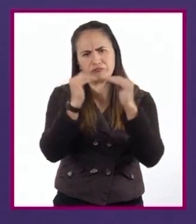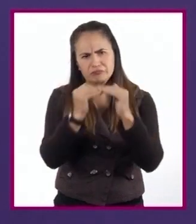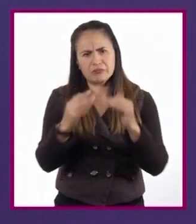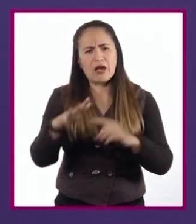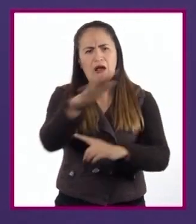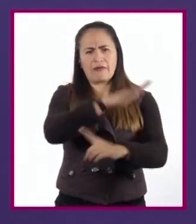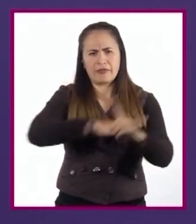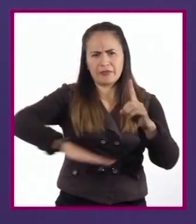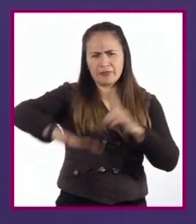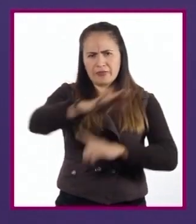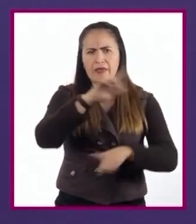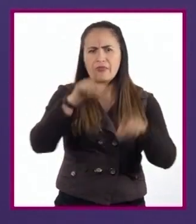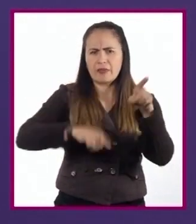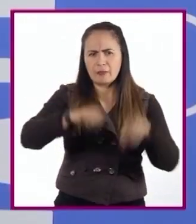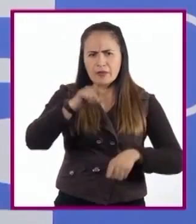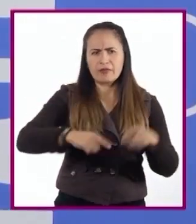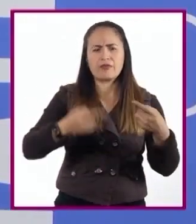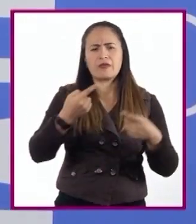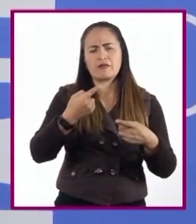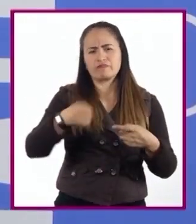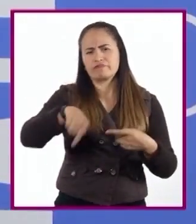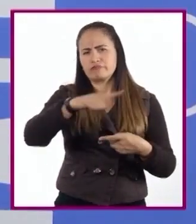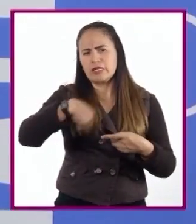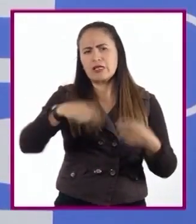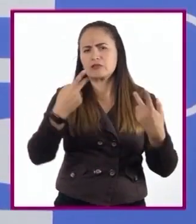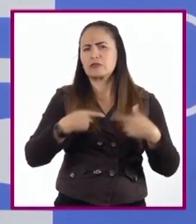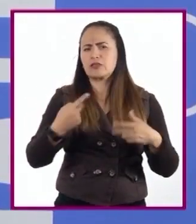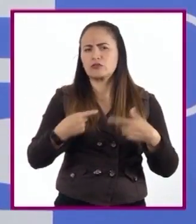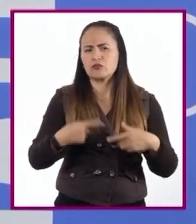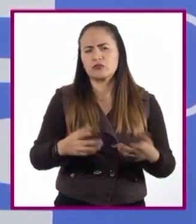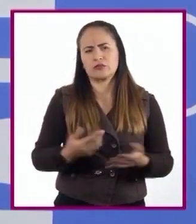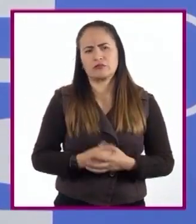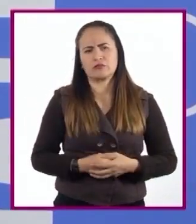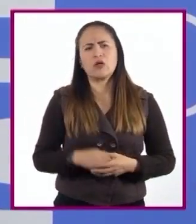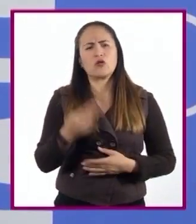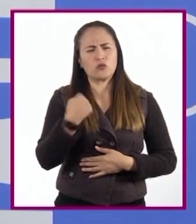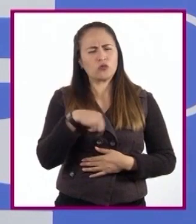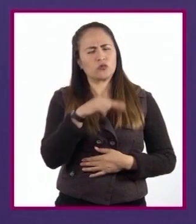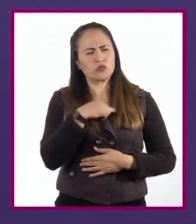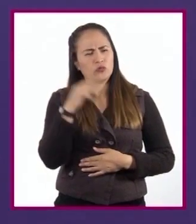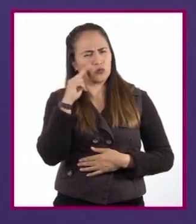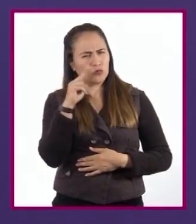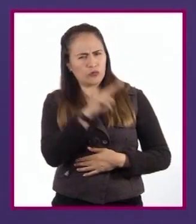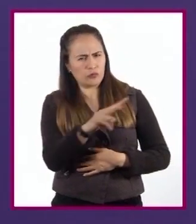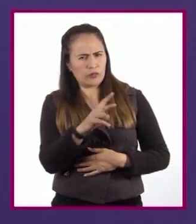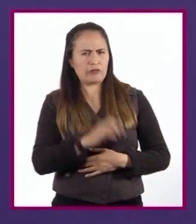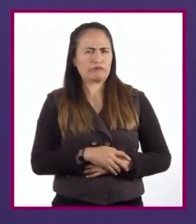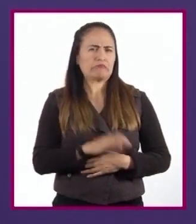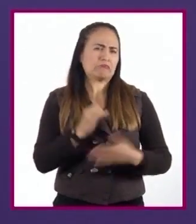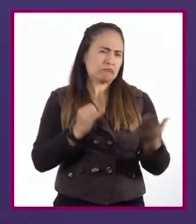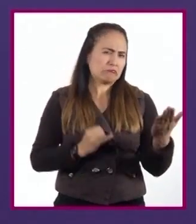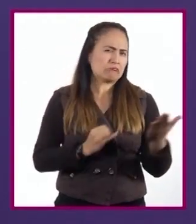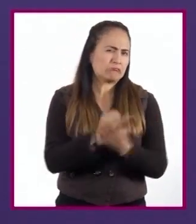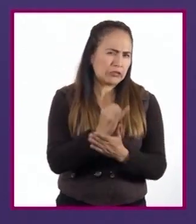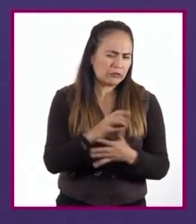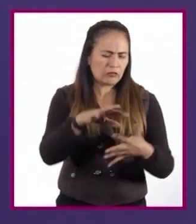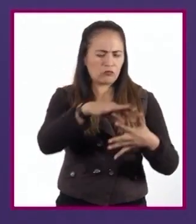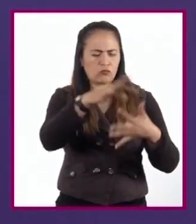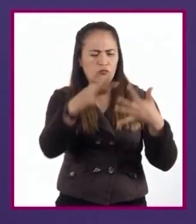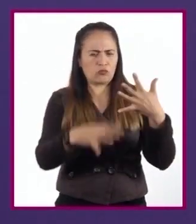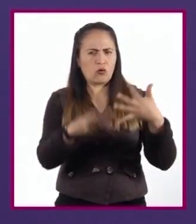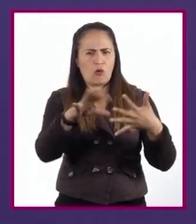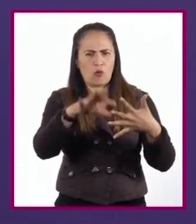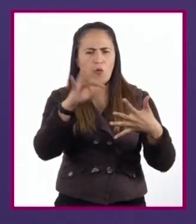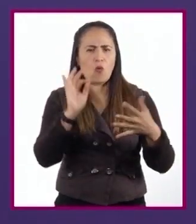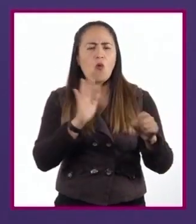contexto o el interlocutor. Según nosotros analicemos la situación, podremos decidir cuál argumento es el